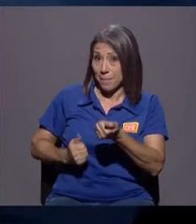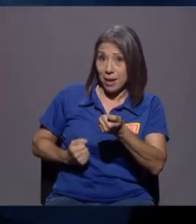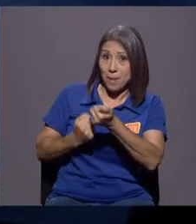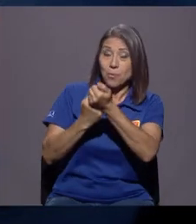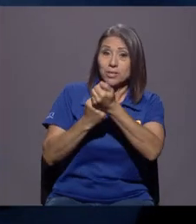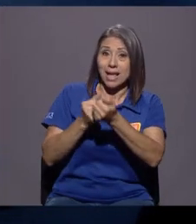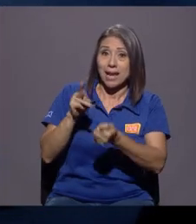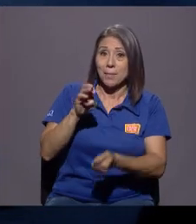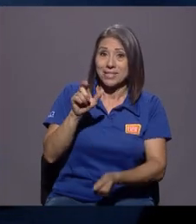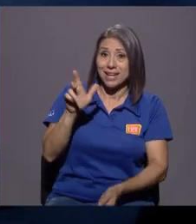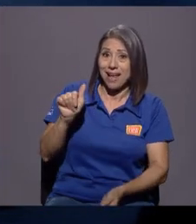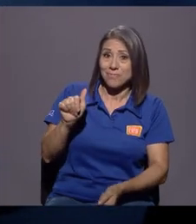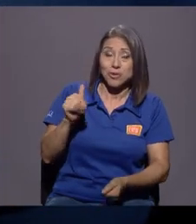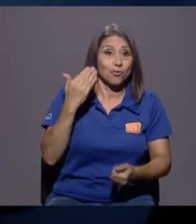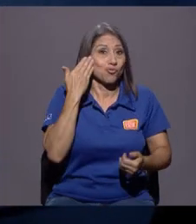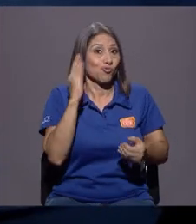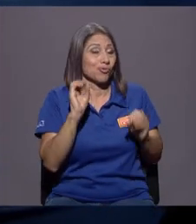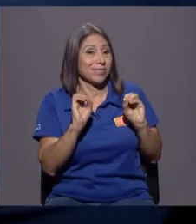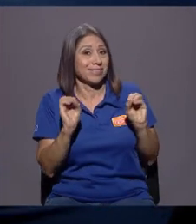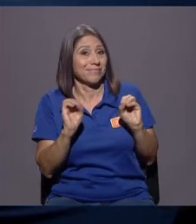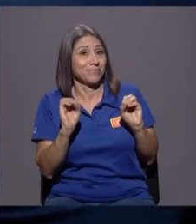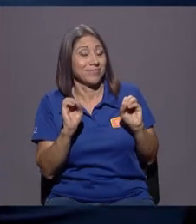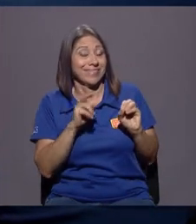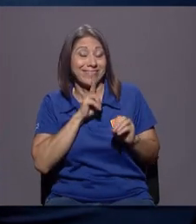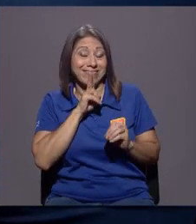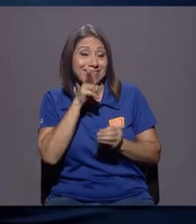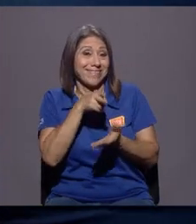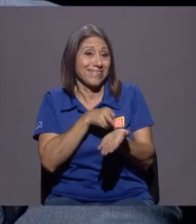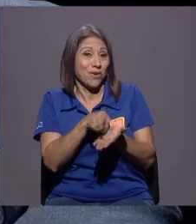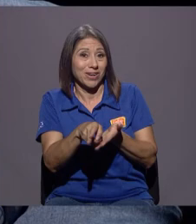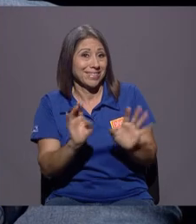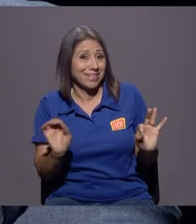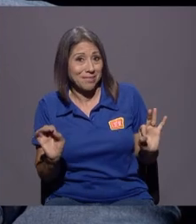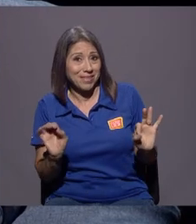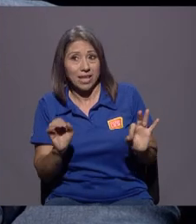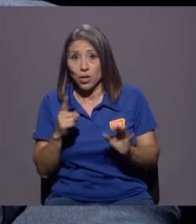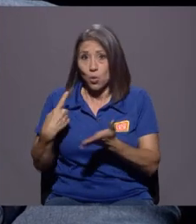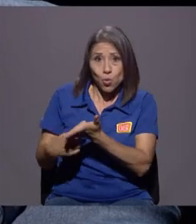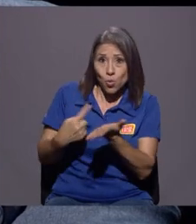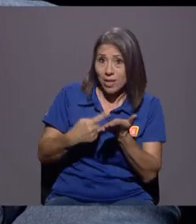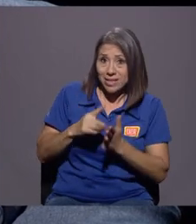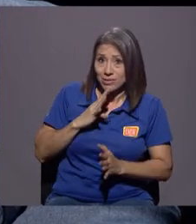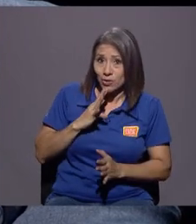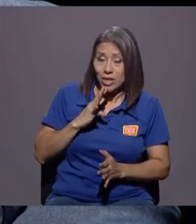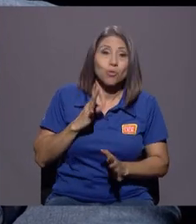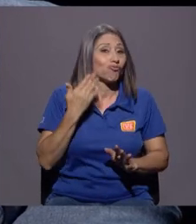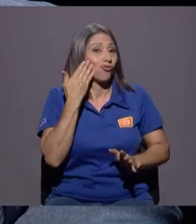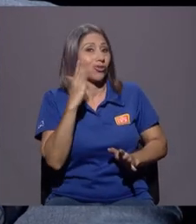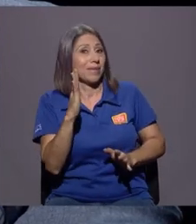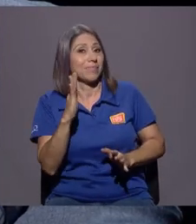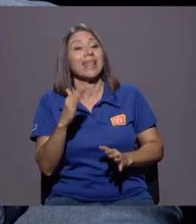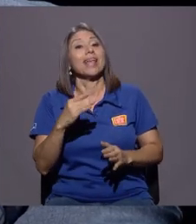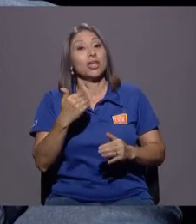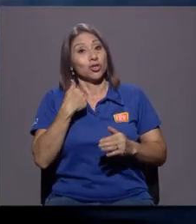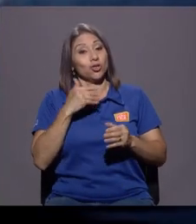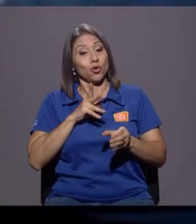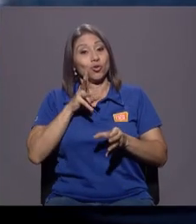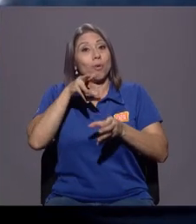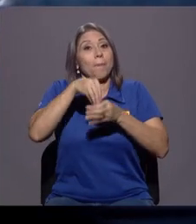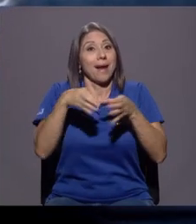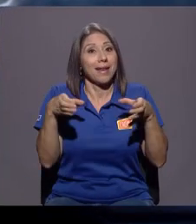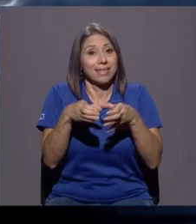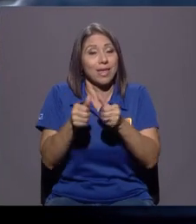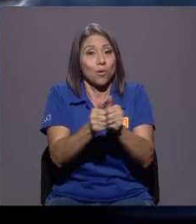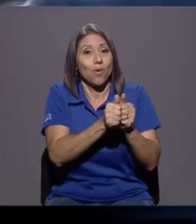deciden entre ellos. No tengo la más mínima idea. Honestamente. ¿No lo han discutido? No lo sé. Tenemos reunión, porque yo soy parte de la coalición Montesdioca,